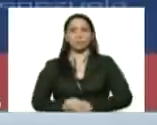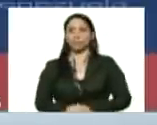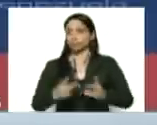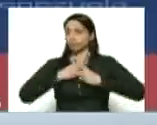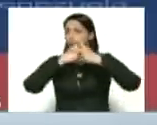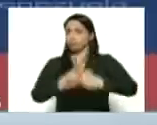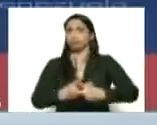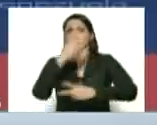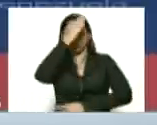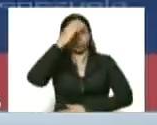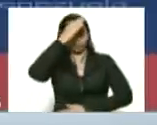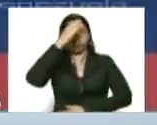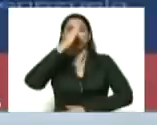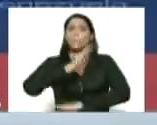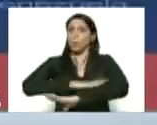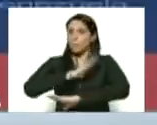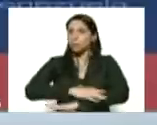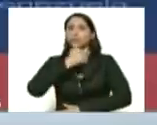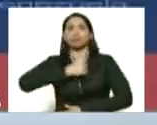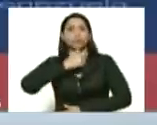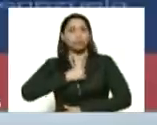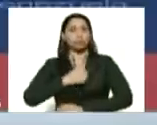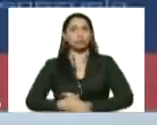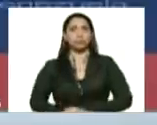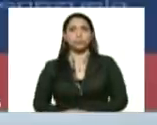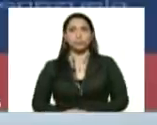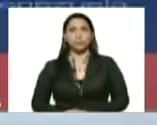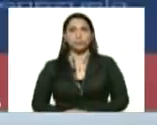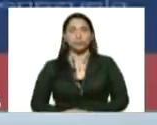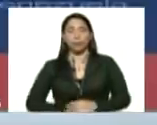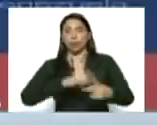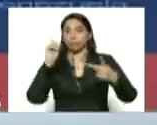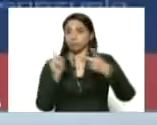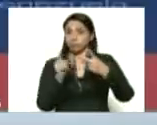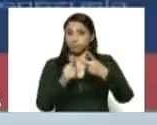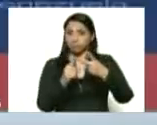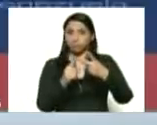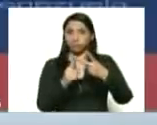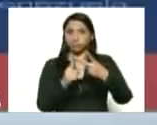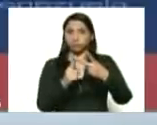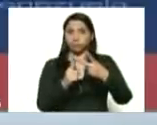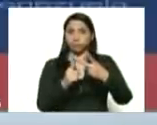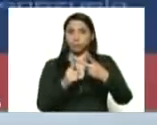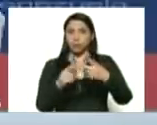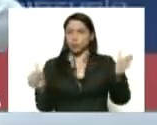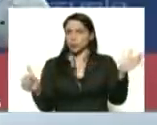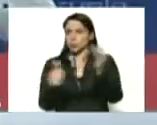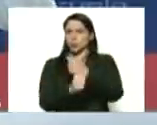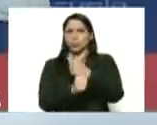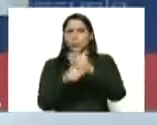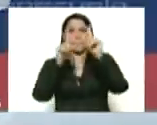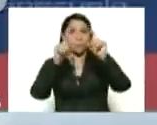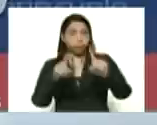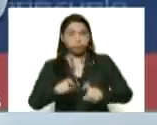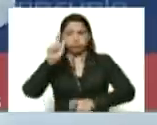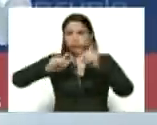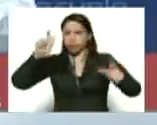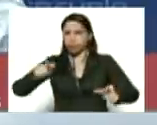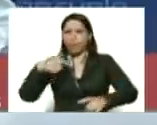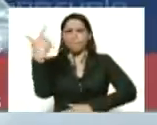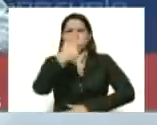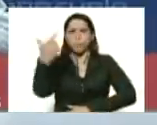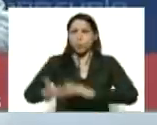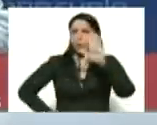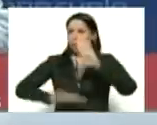voluntaria, consciente, pacífica. La segunda línea, despistaje ampliado, personalizado, ir a la búsqueda